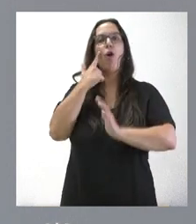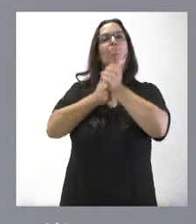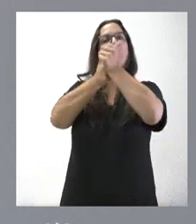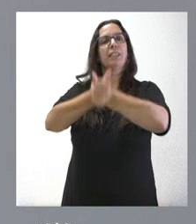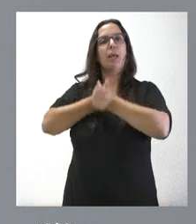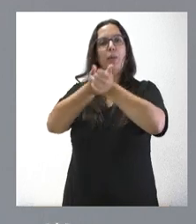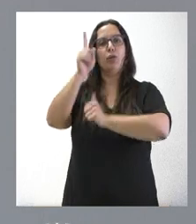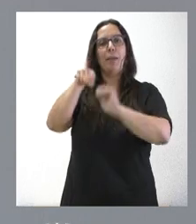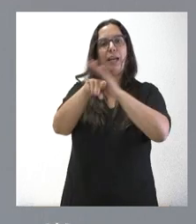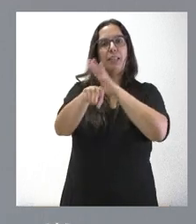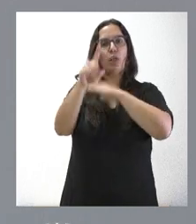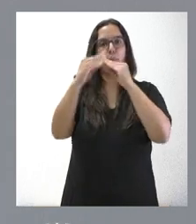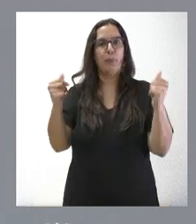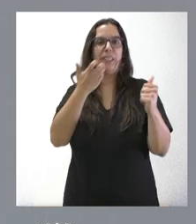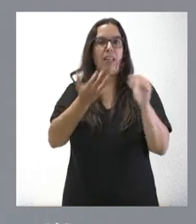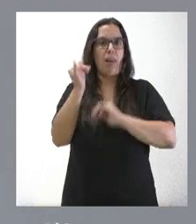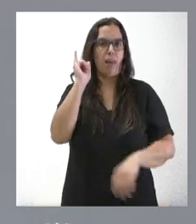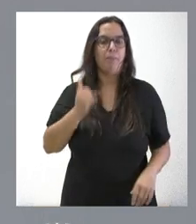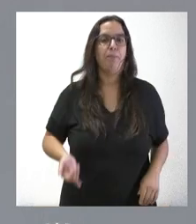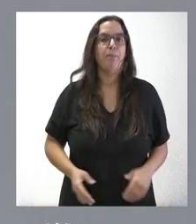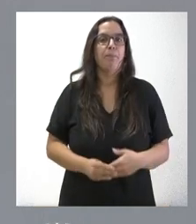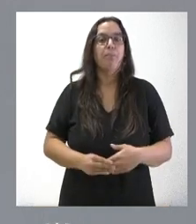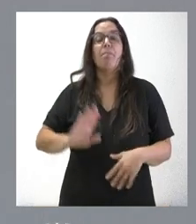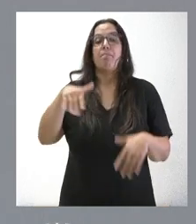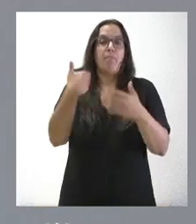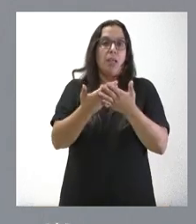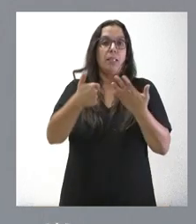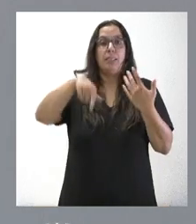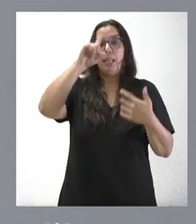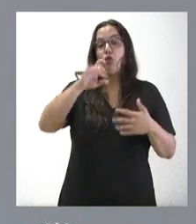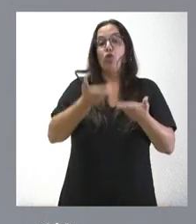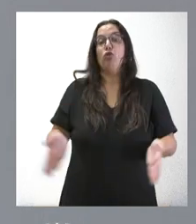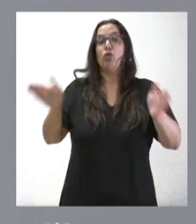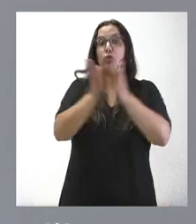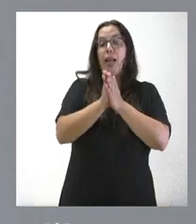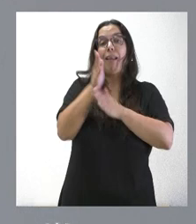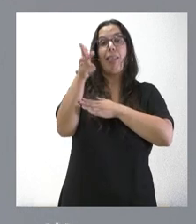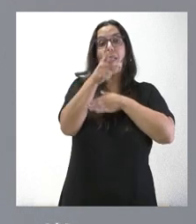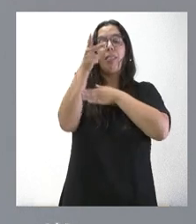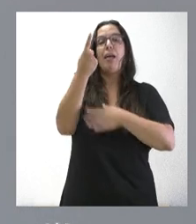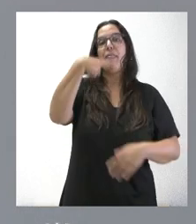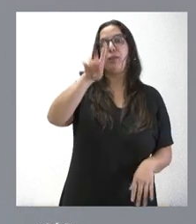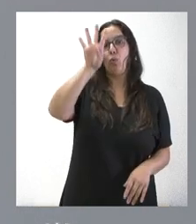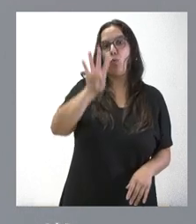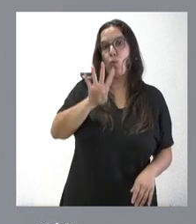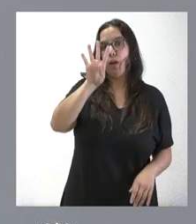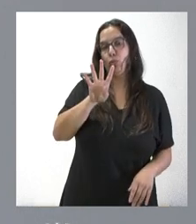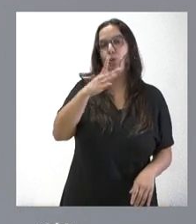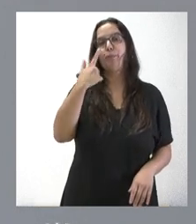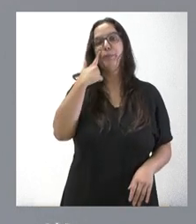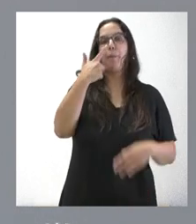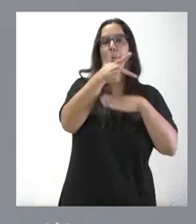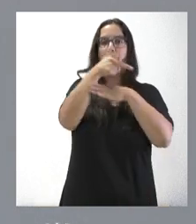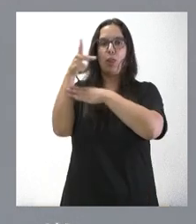de la gestión de la extinción de estos incendios, hasta conseguir en este año un total de 104 cámaras de videovigilancia